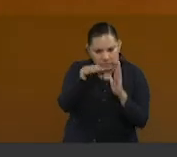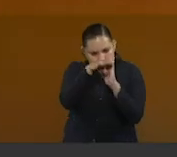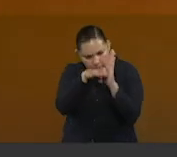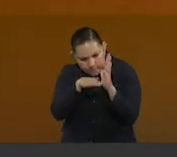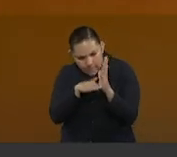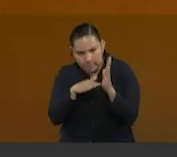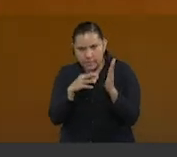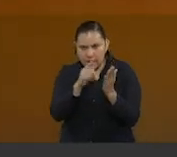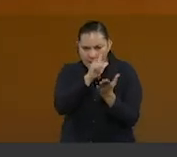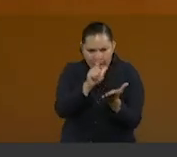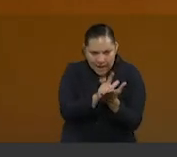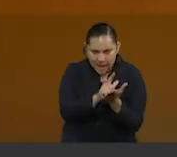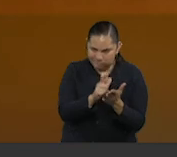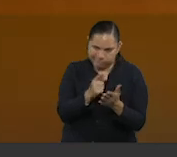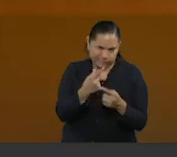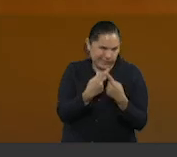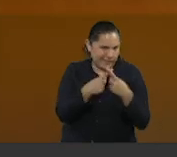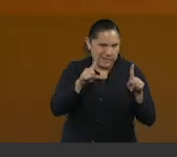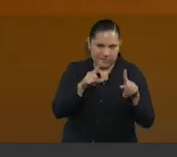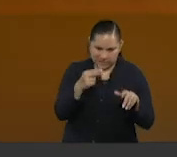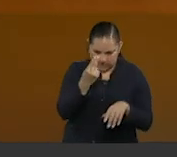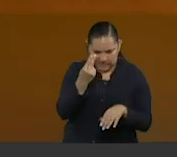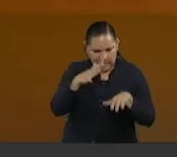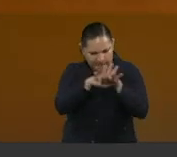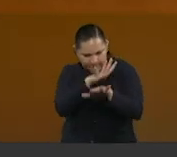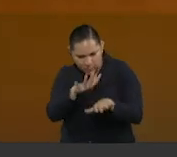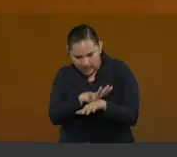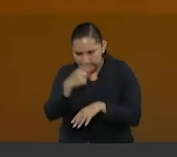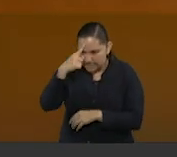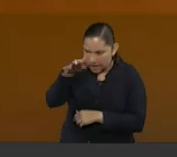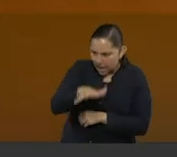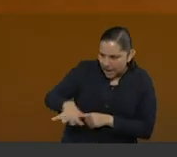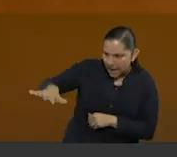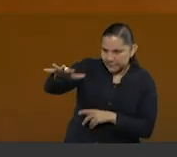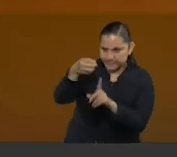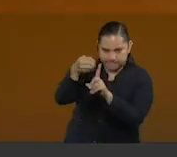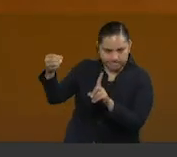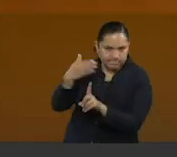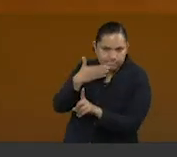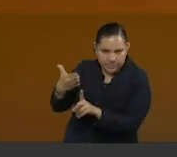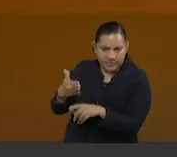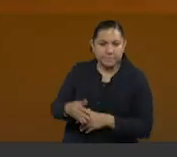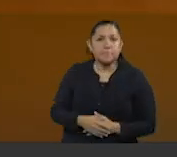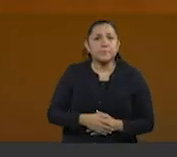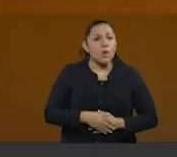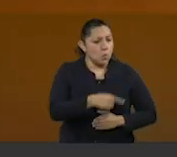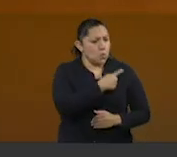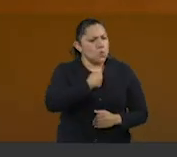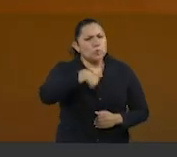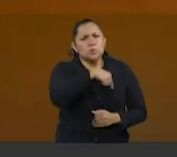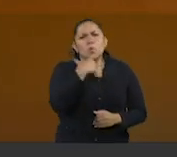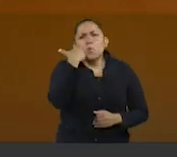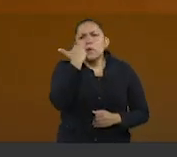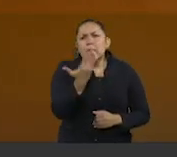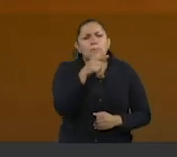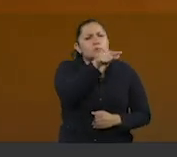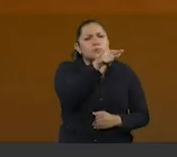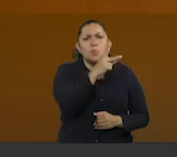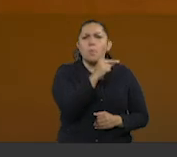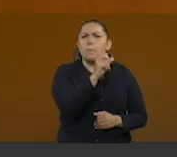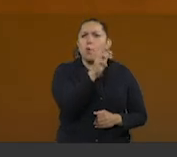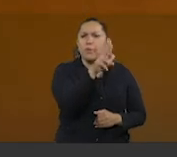El espíritu de esta reforma no plantea atentar contra la autonomía de este poder. Lo que busca es que la